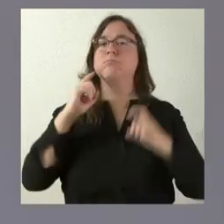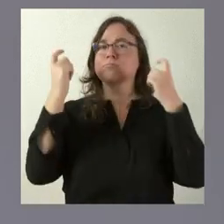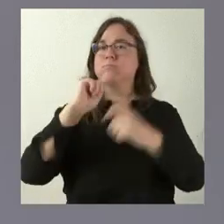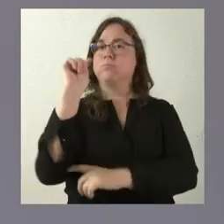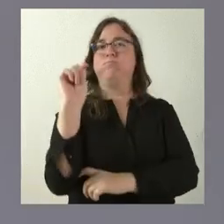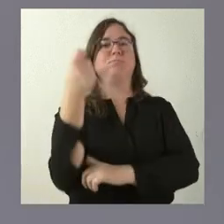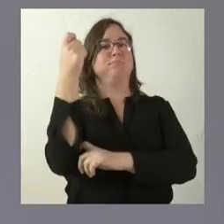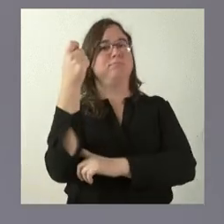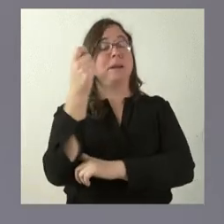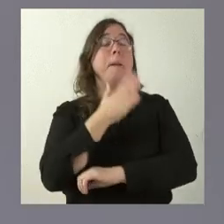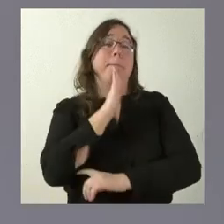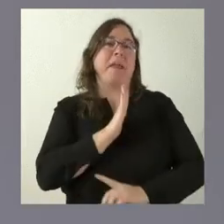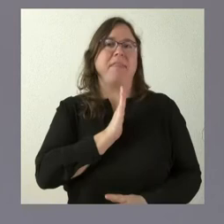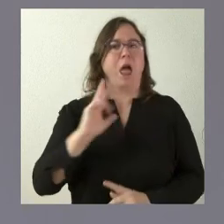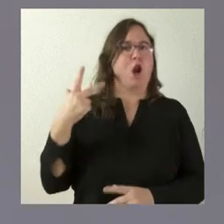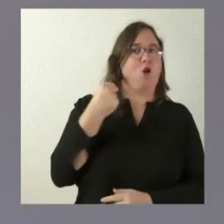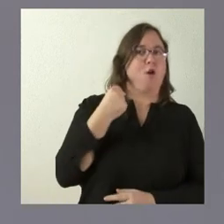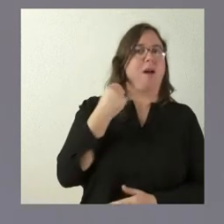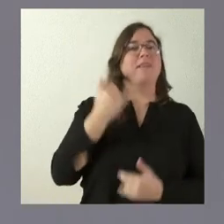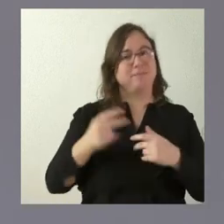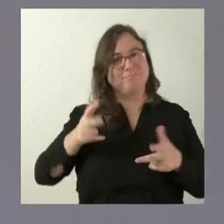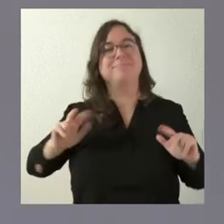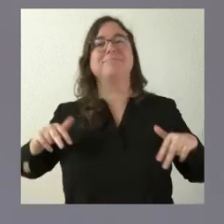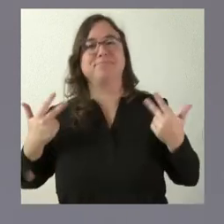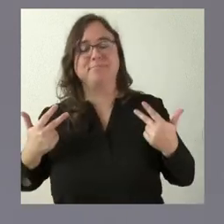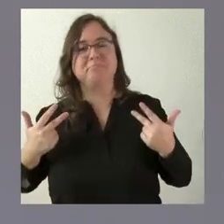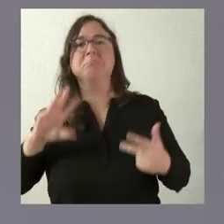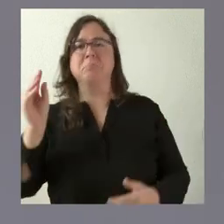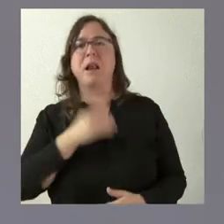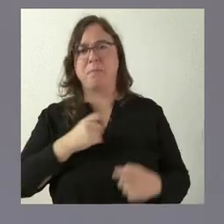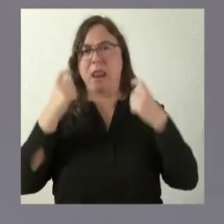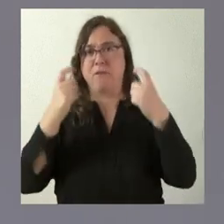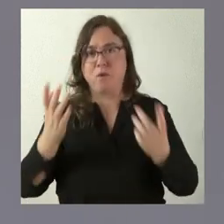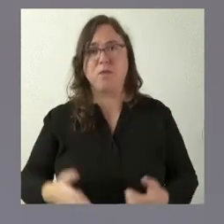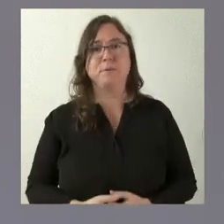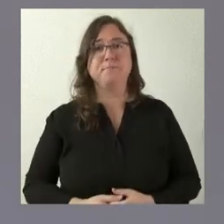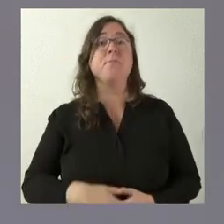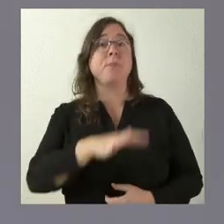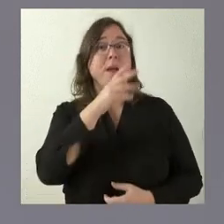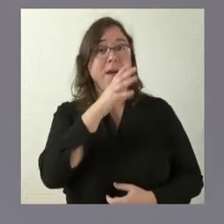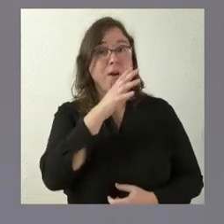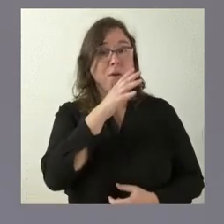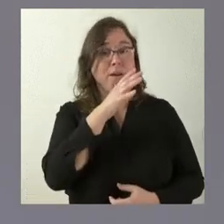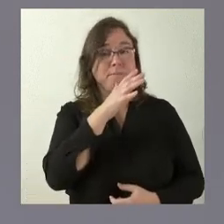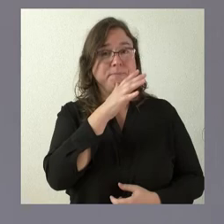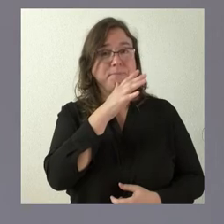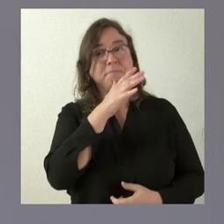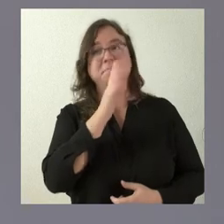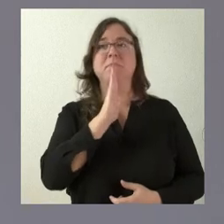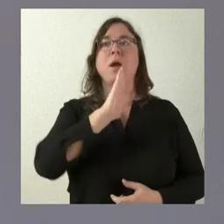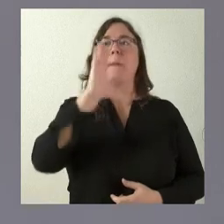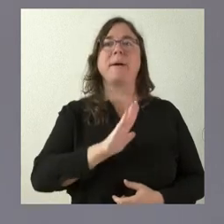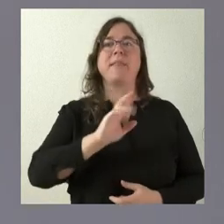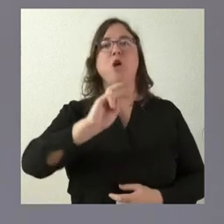conseguimos que esa puerta que parecía cerrada se abriera. Por tanto, ahí mereció la pena ese esfuerzo. Ahora parece que hay otras